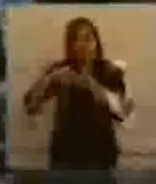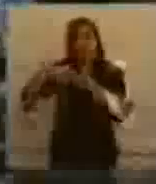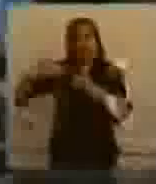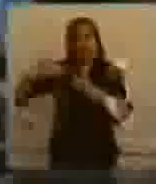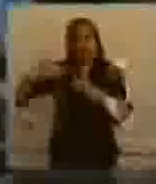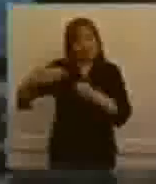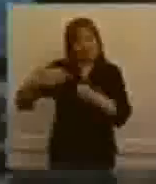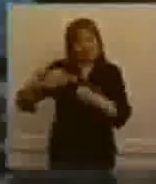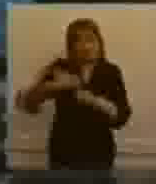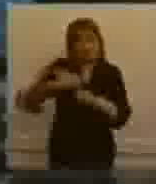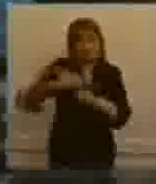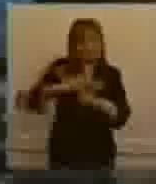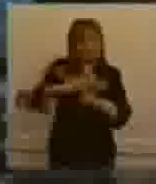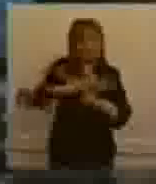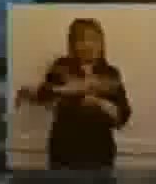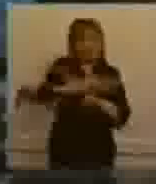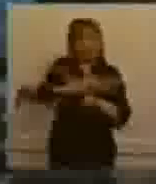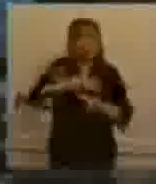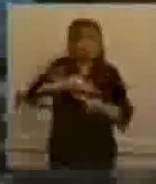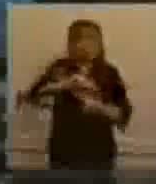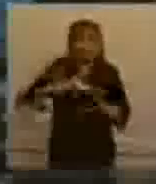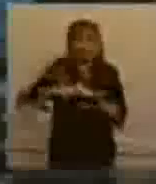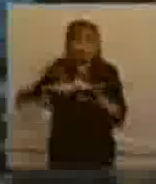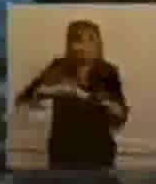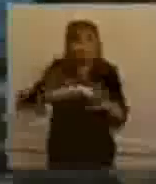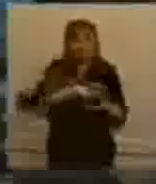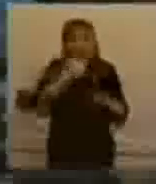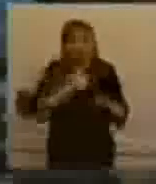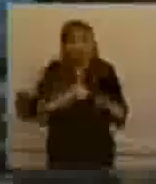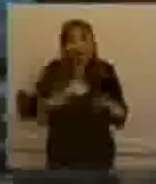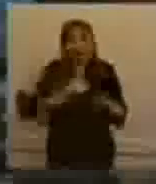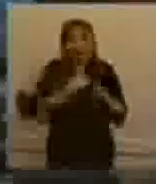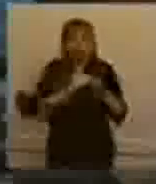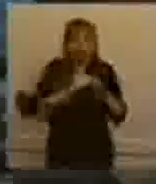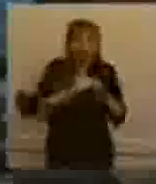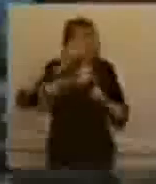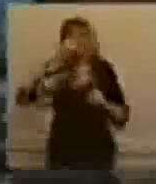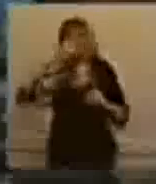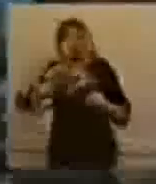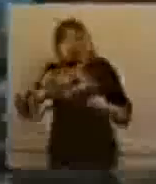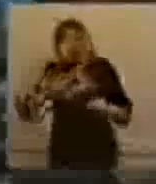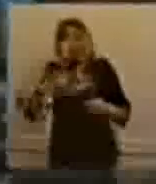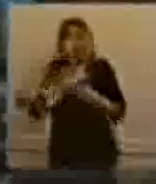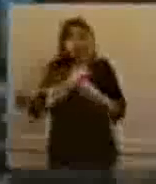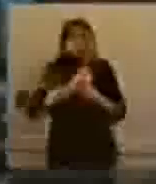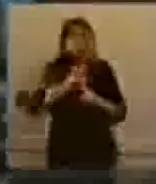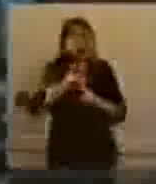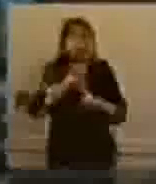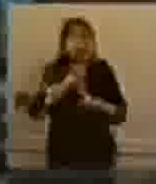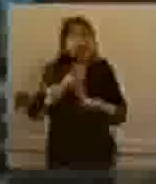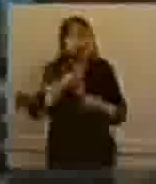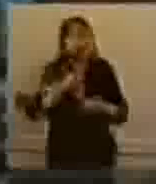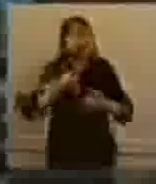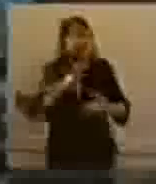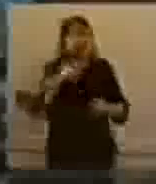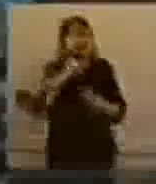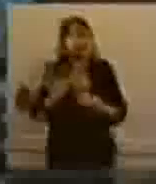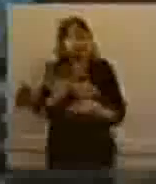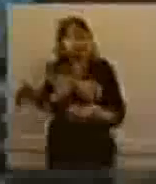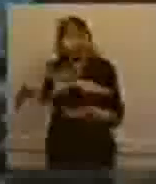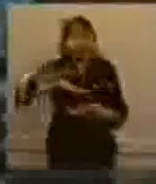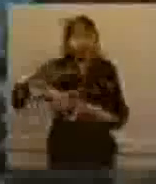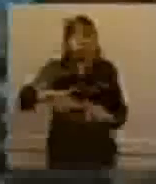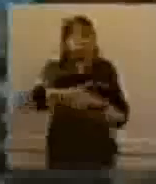así, precisamente, los sectores donde mayor problema puede haber con generación de puestos de trabajo, tienen generación de